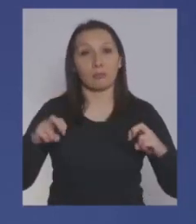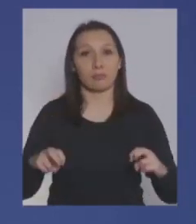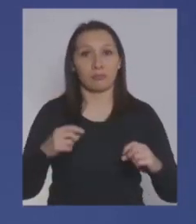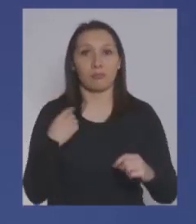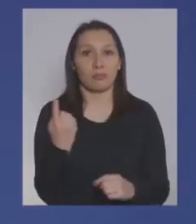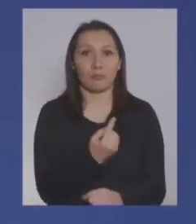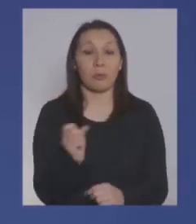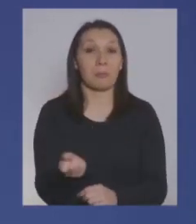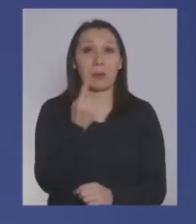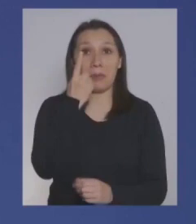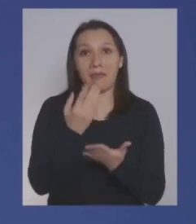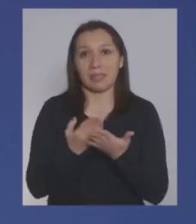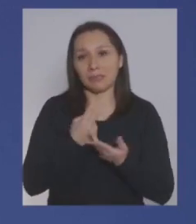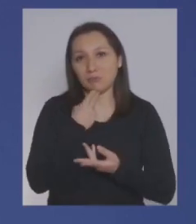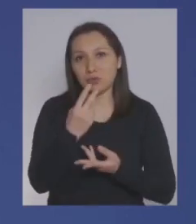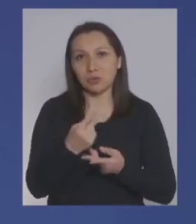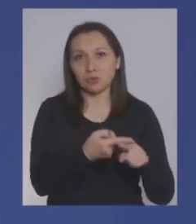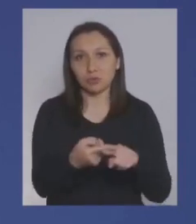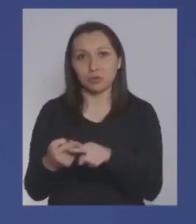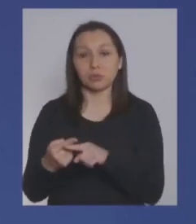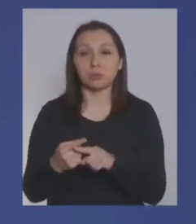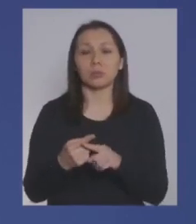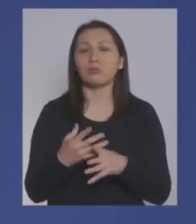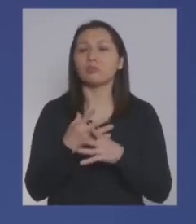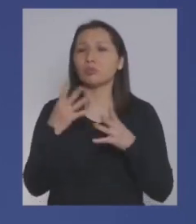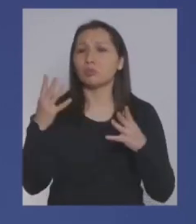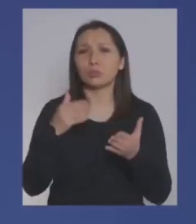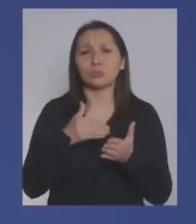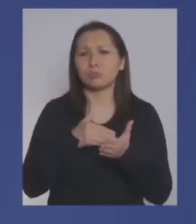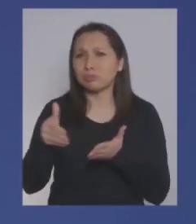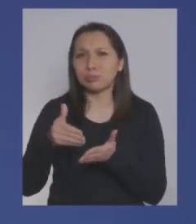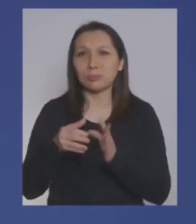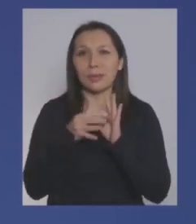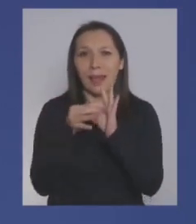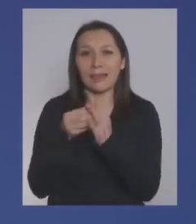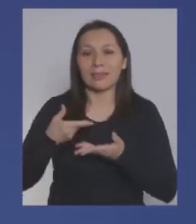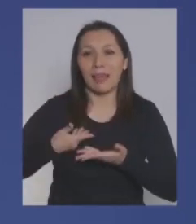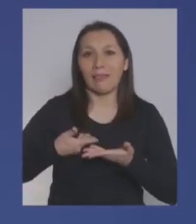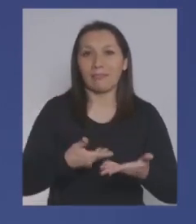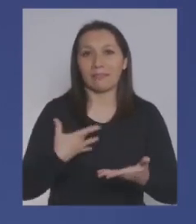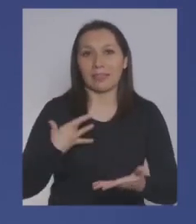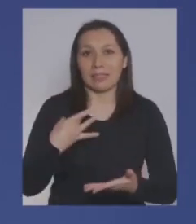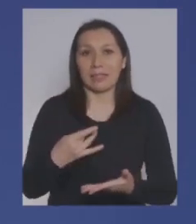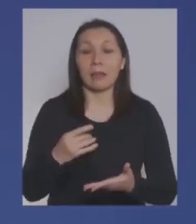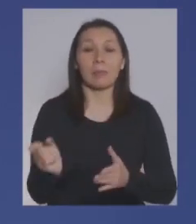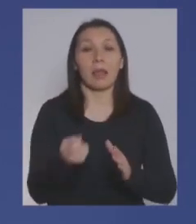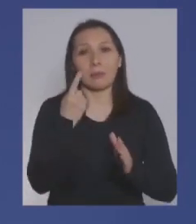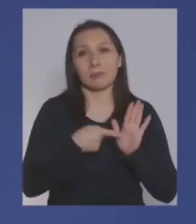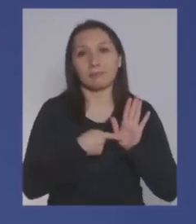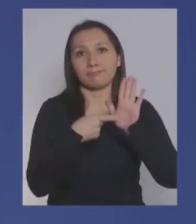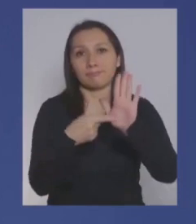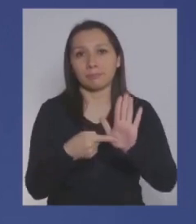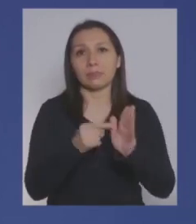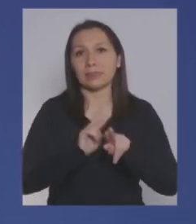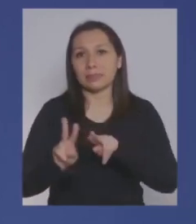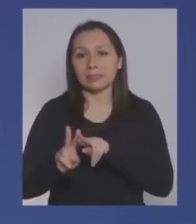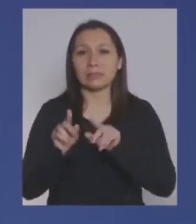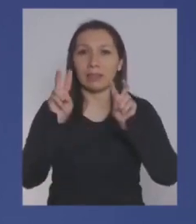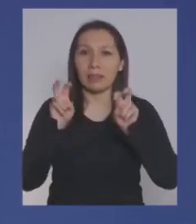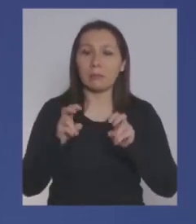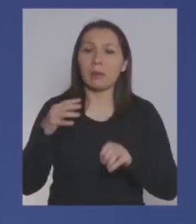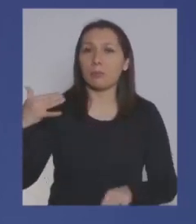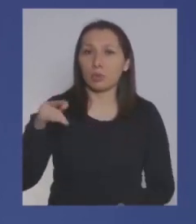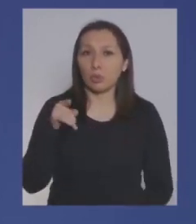en esta primera vocería social. Un millón de gracias a ti por esta invitación y para poder dar a conocer todo lo que se ha hecho en esta materia que es tan